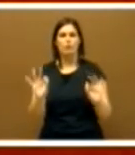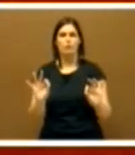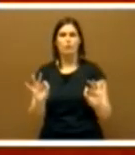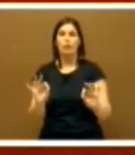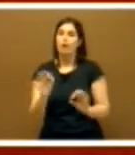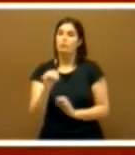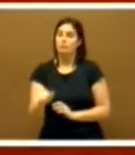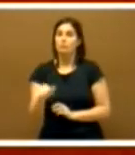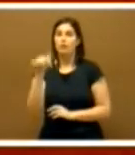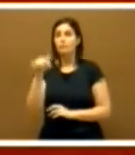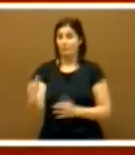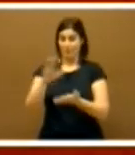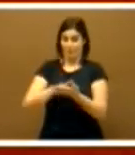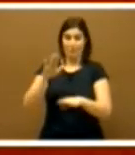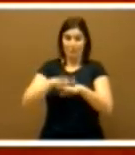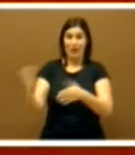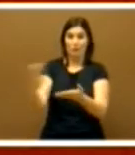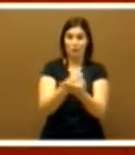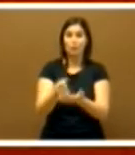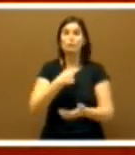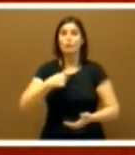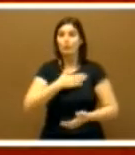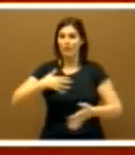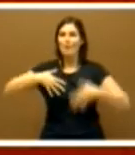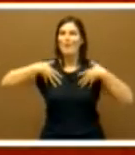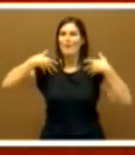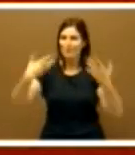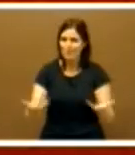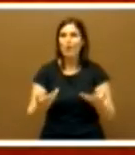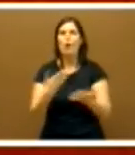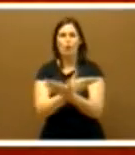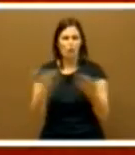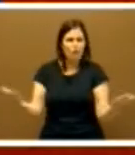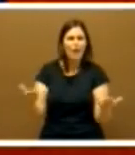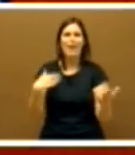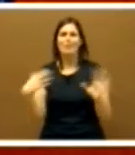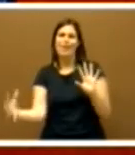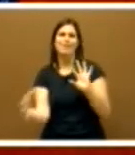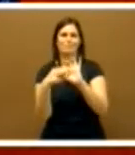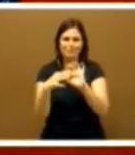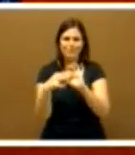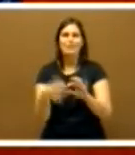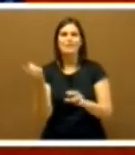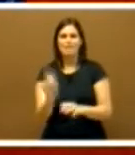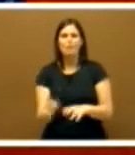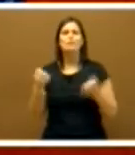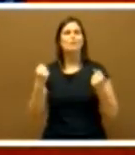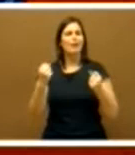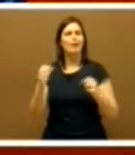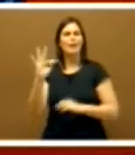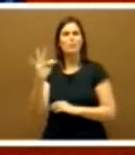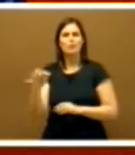quiero expresarles un sentimiento compartido de ilusión, de confianza de complicidad, de energía positiva para trabajar